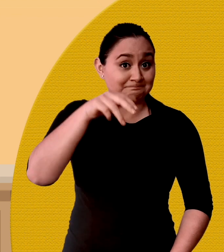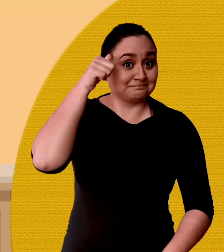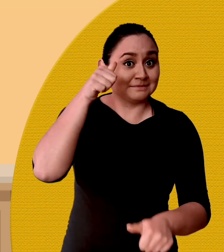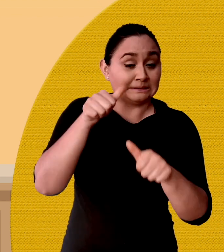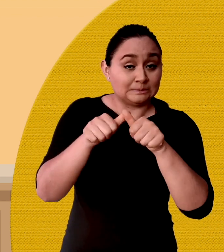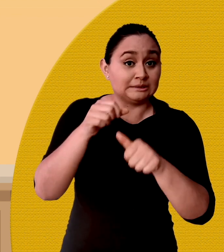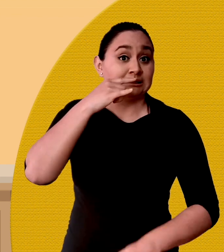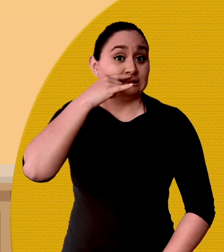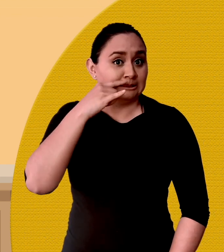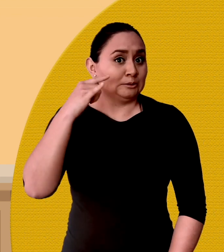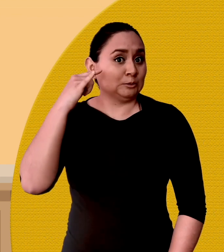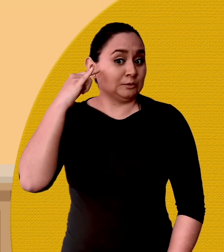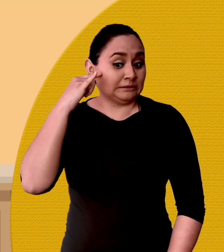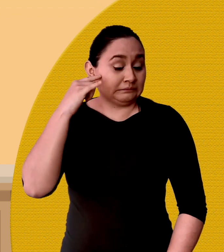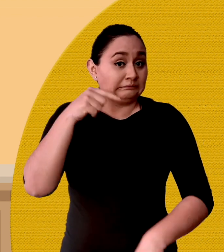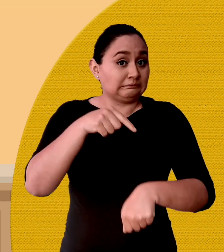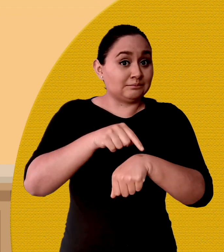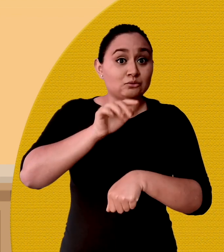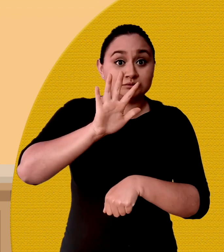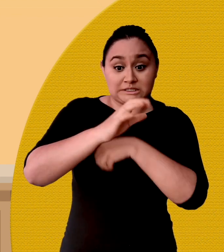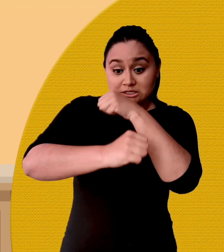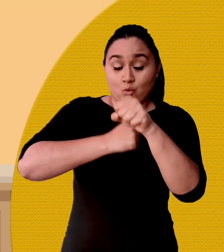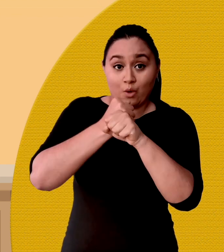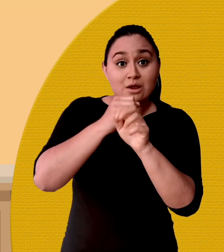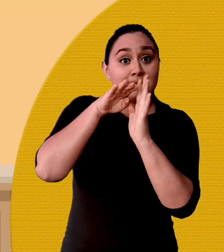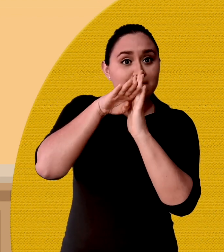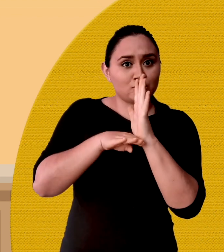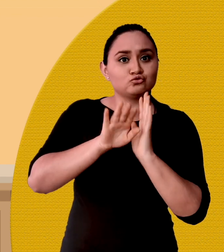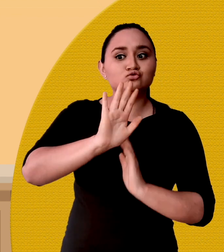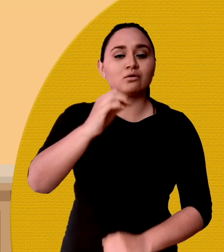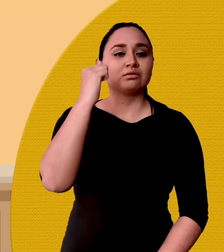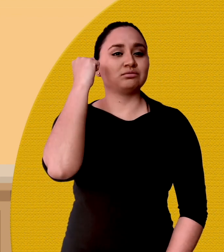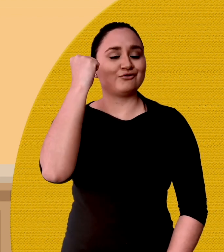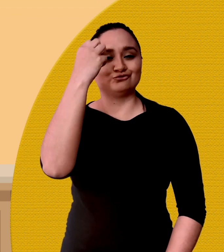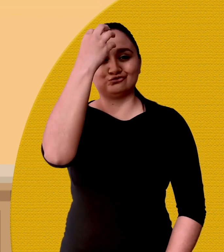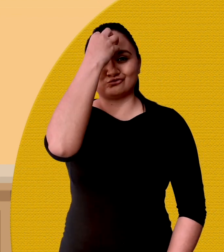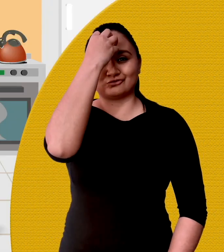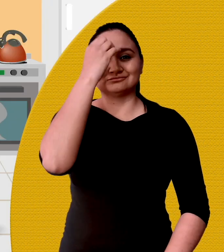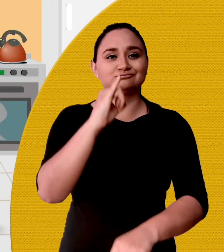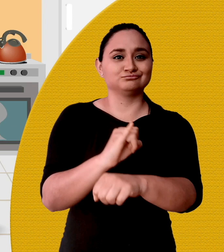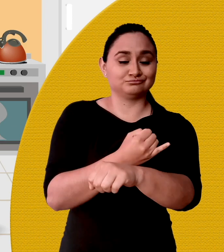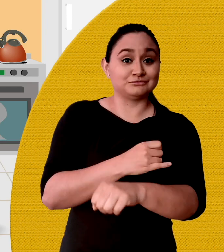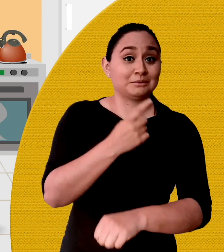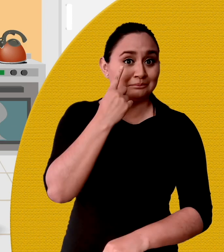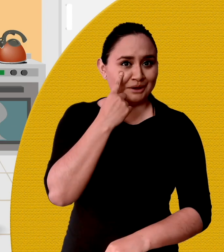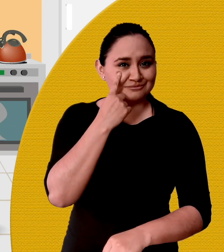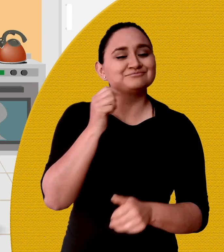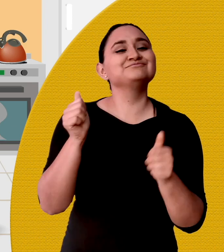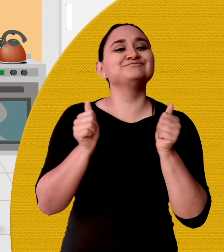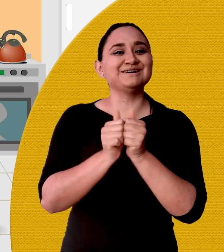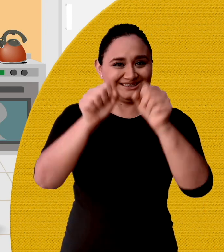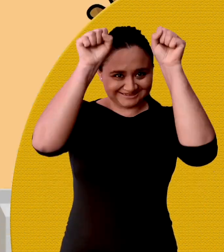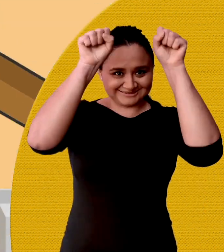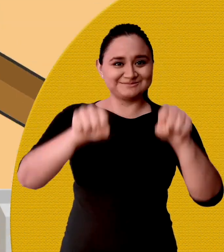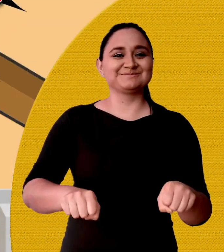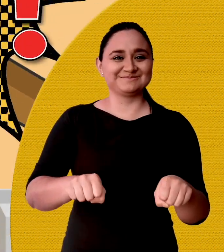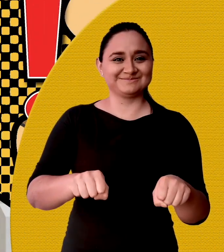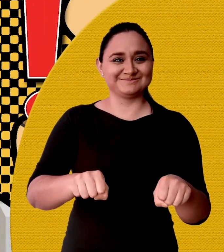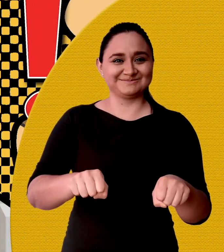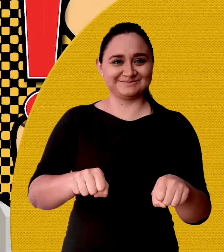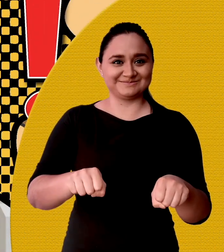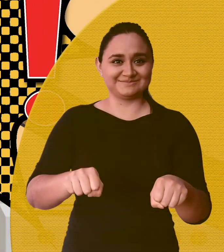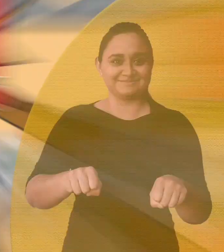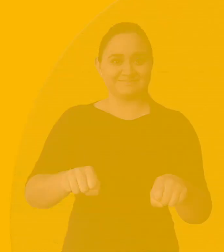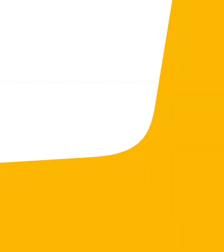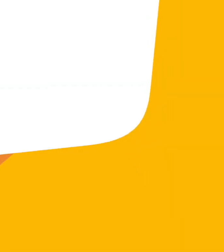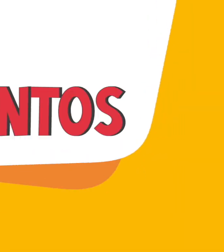Recuerden que los niños y niñas menores de 5 años tienen derecho a la educación inicial. Como dijimos, juntas y juntos, ¡sí